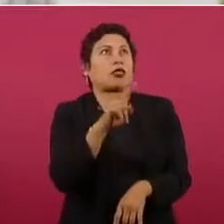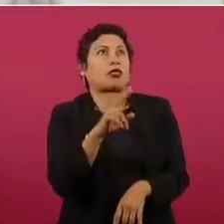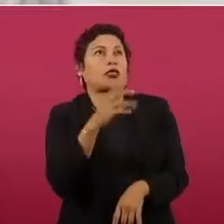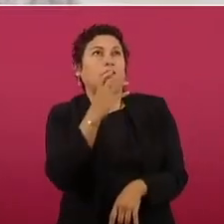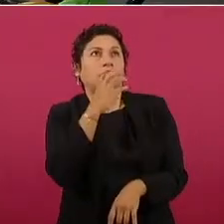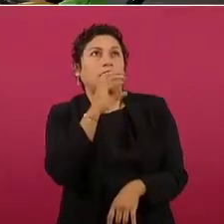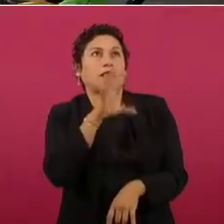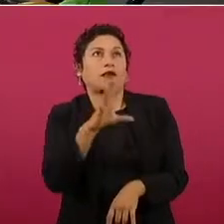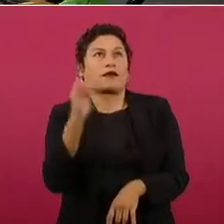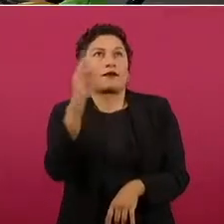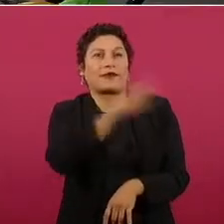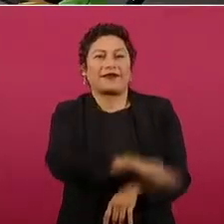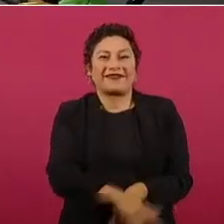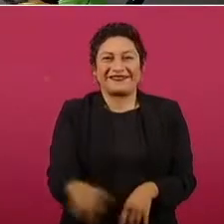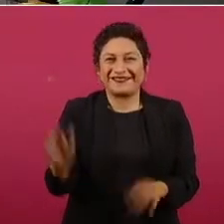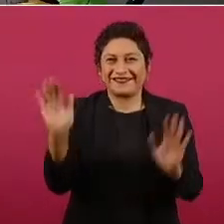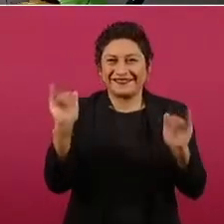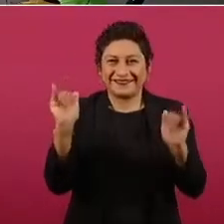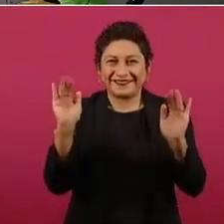Bueno, adiós, adiós.